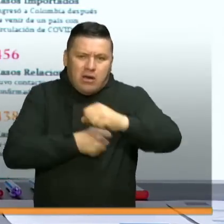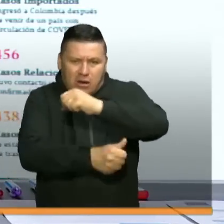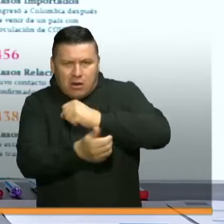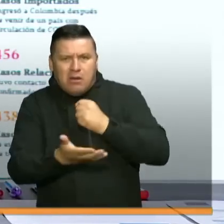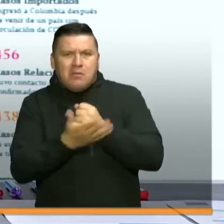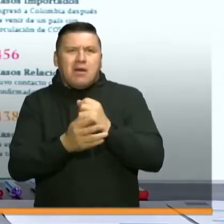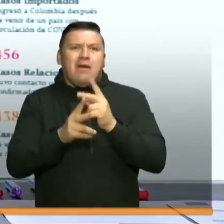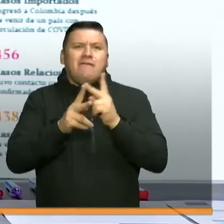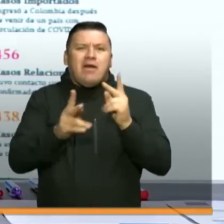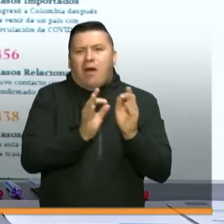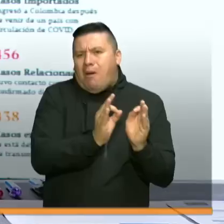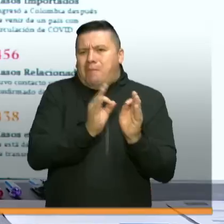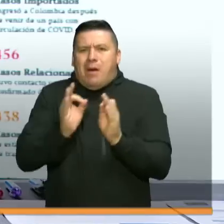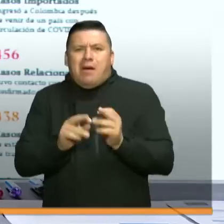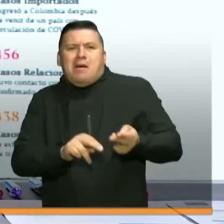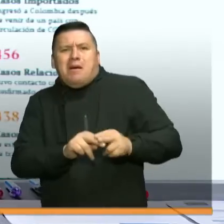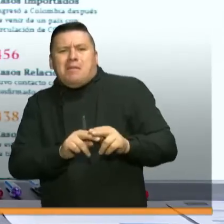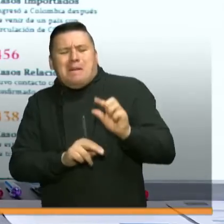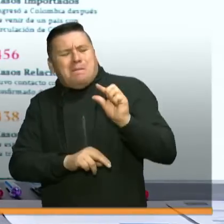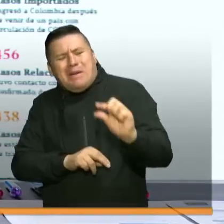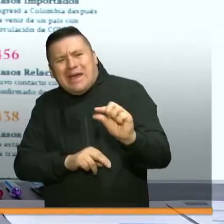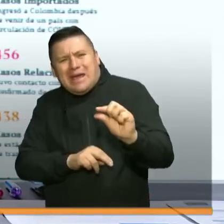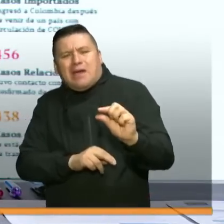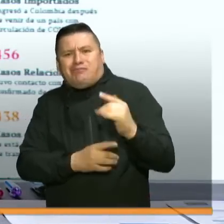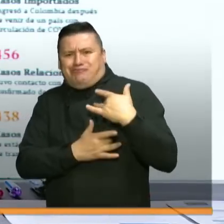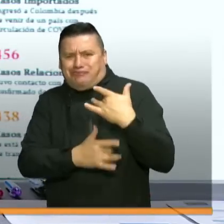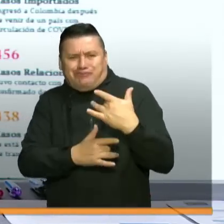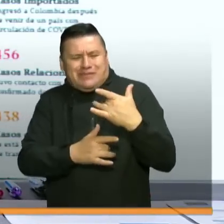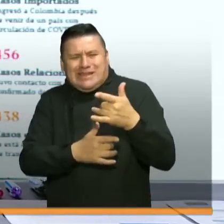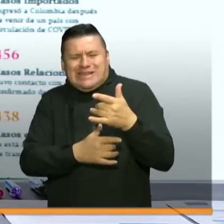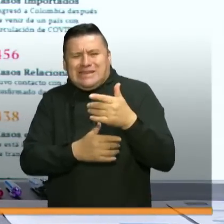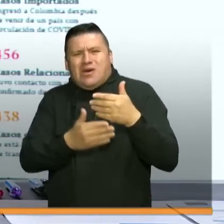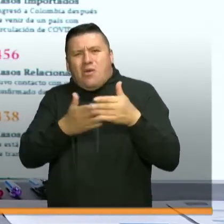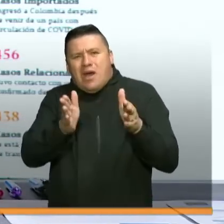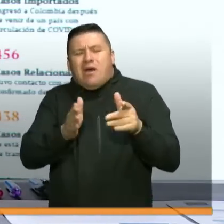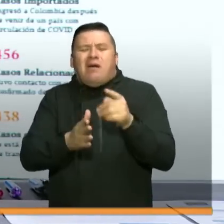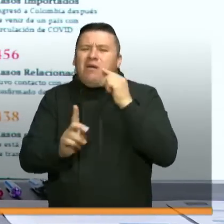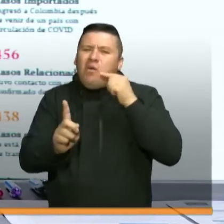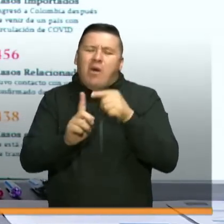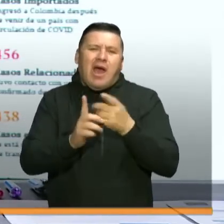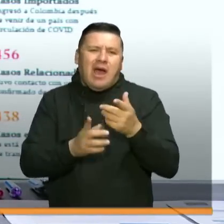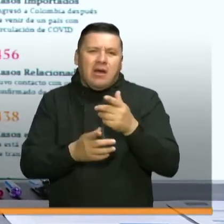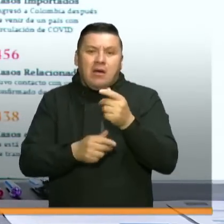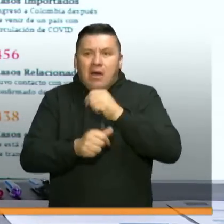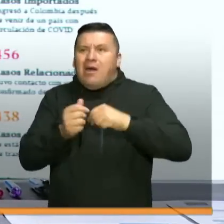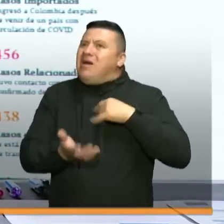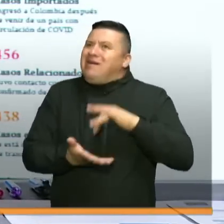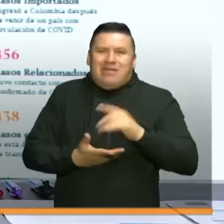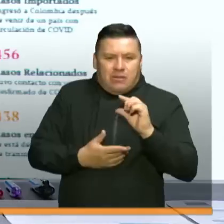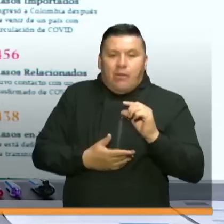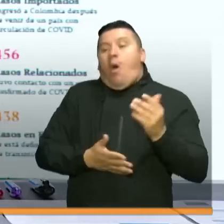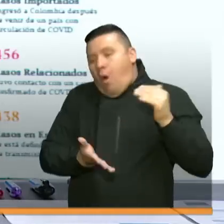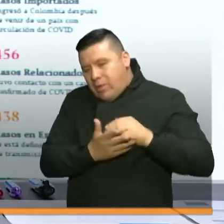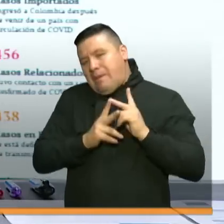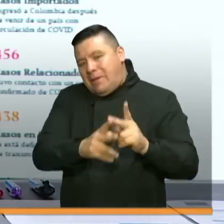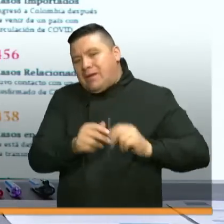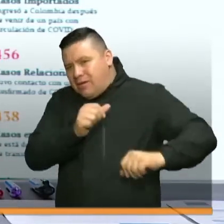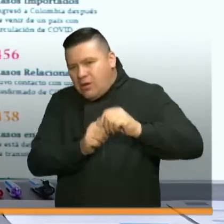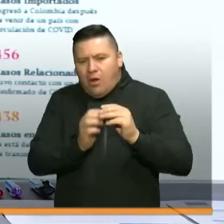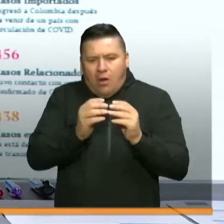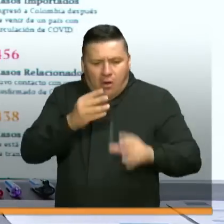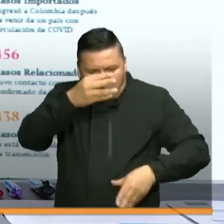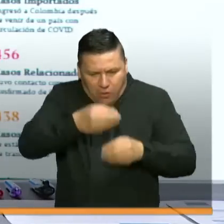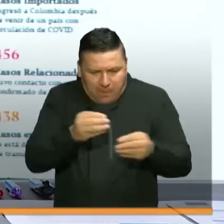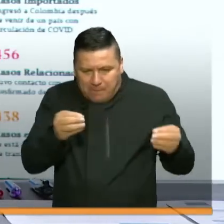mejores plazos, en tasas muy favorables, sino que estamos habilitando también los canales de refinanciamiento. Tenemos, por supuesto,